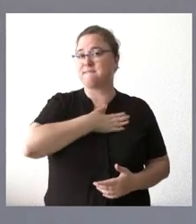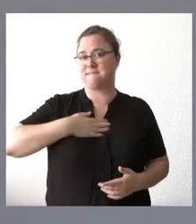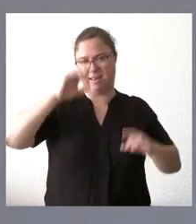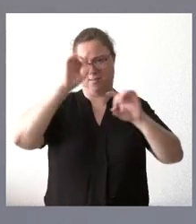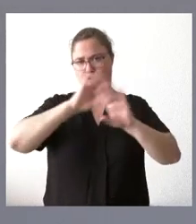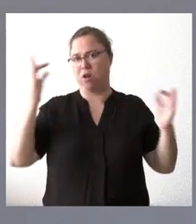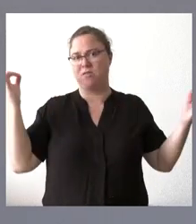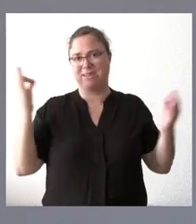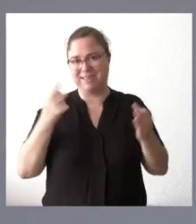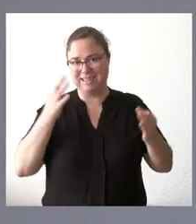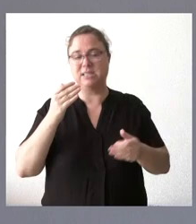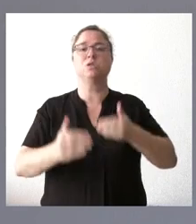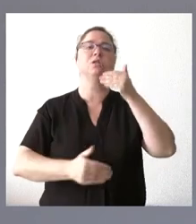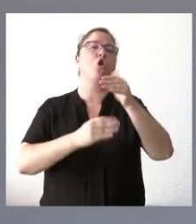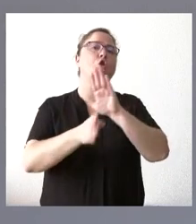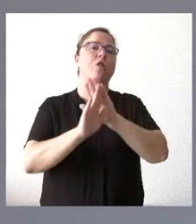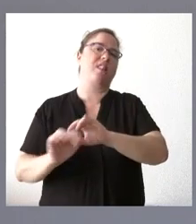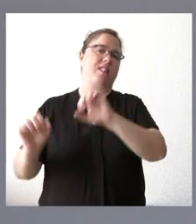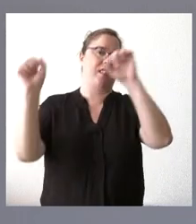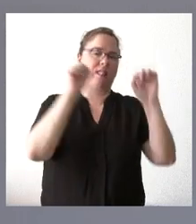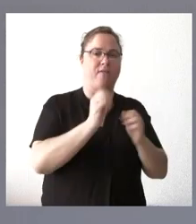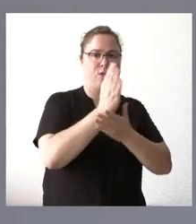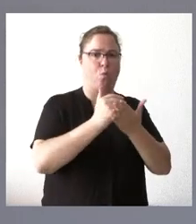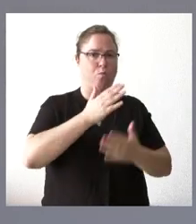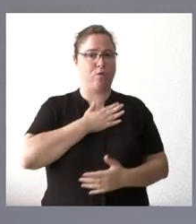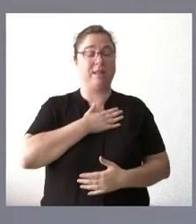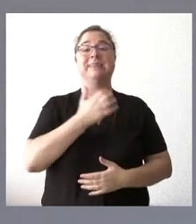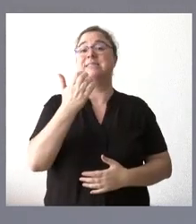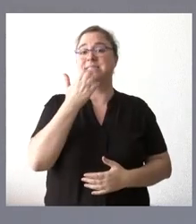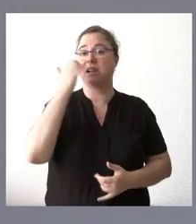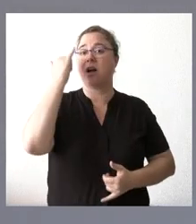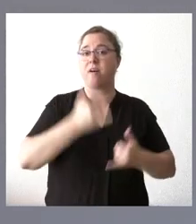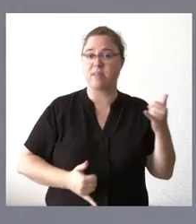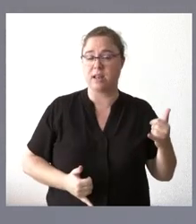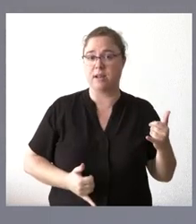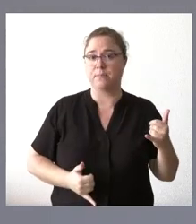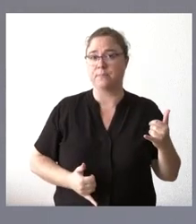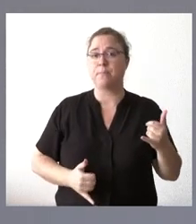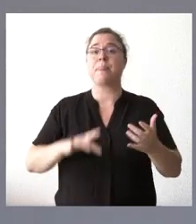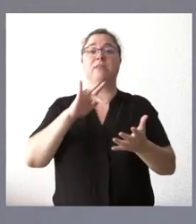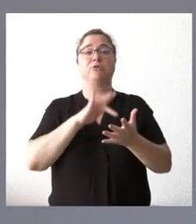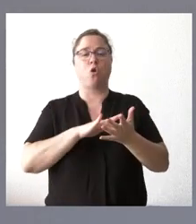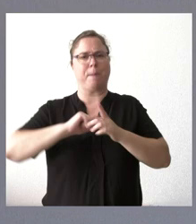es que seguimos defendiendo nuestra comunidad autónoma. Si, finalmente, ante la presión que estamos ejerciendo,